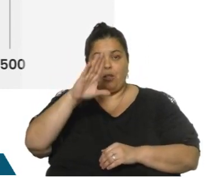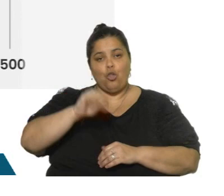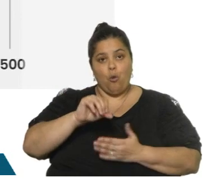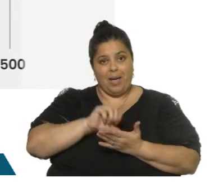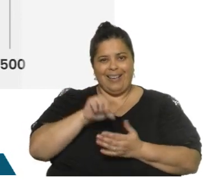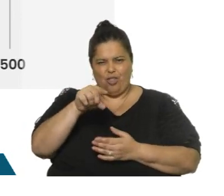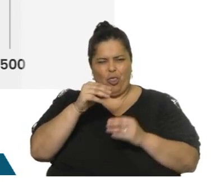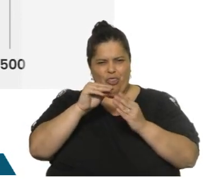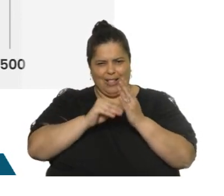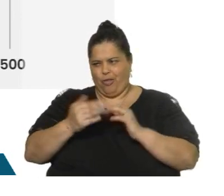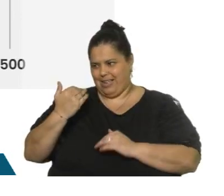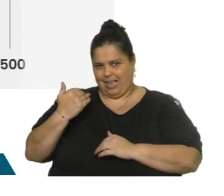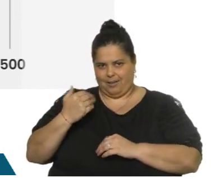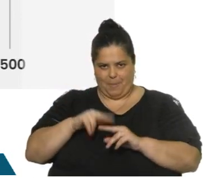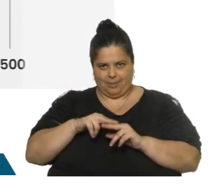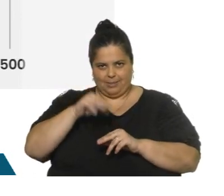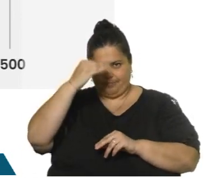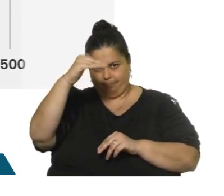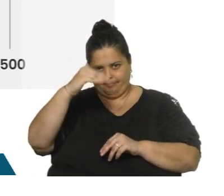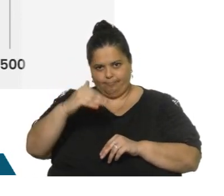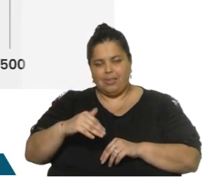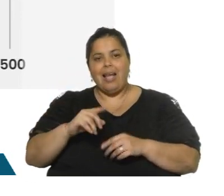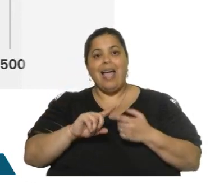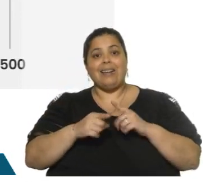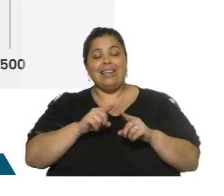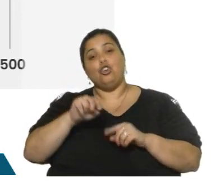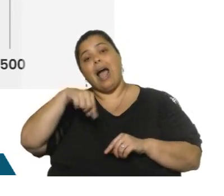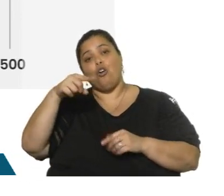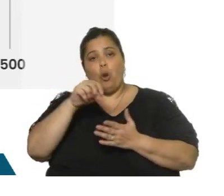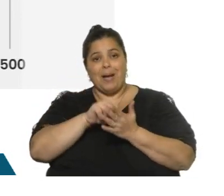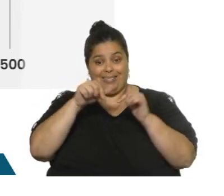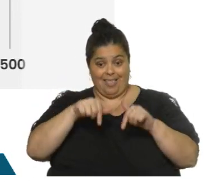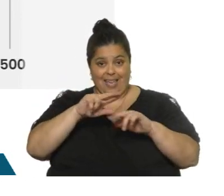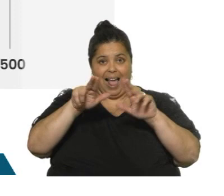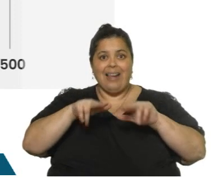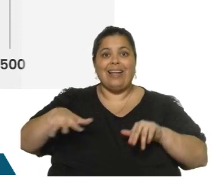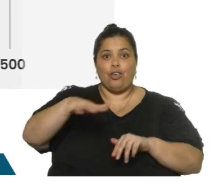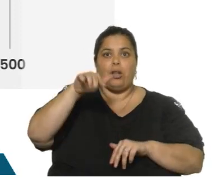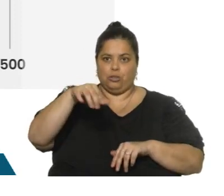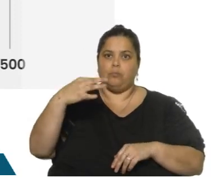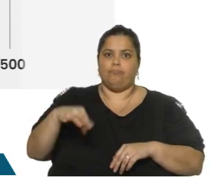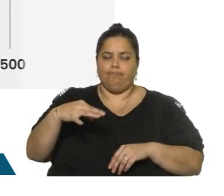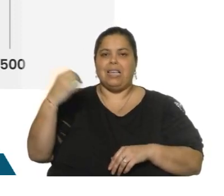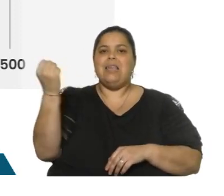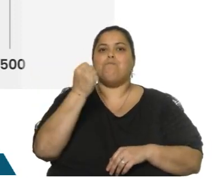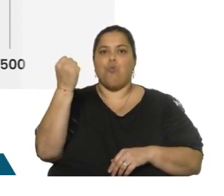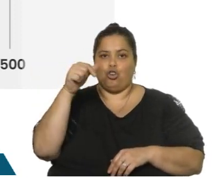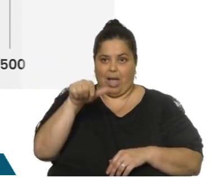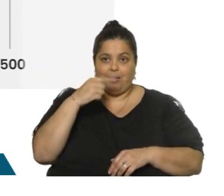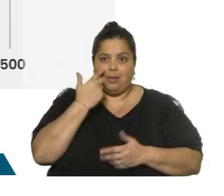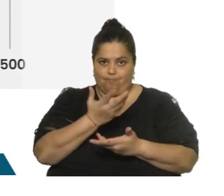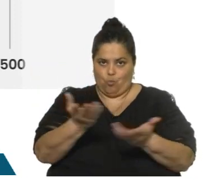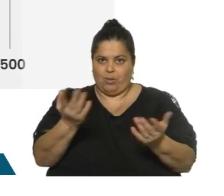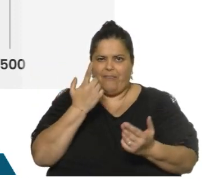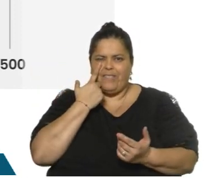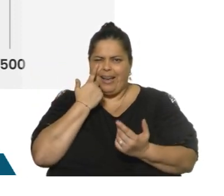martes, no actualicé los de hoy, con los demás países de la región. Ese es un indicador relevante, que toman en cuenta los mercados. Fíjense